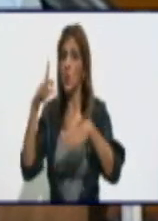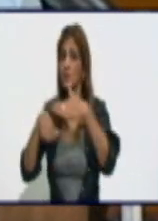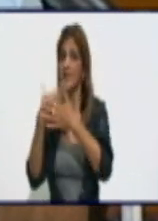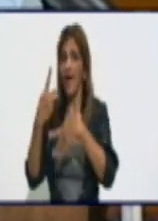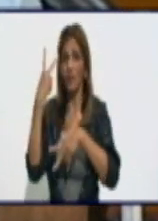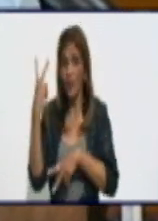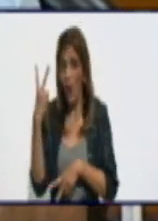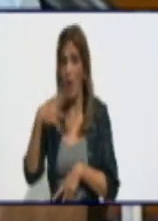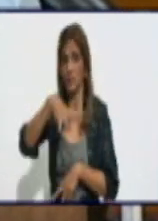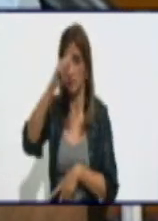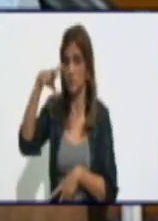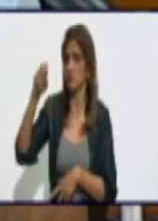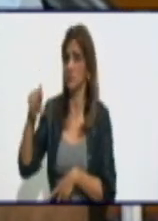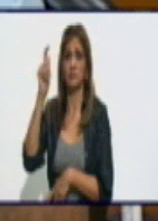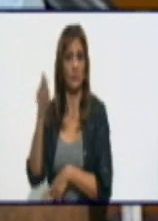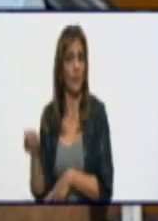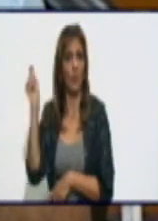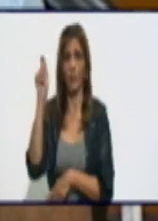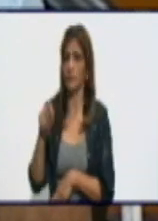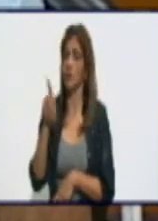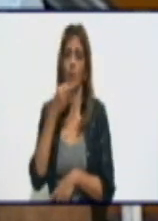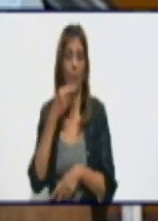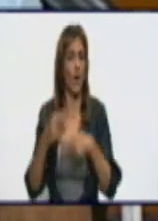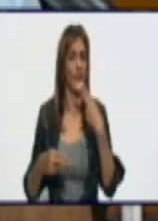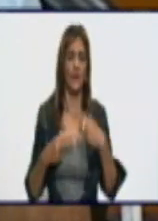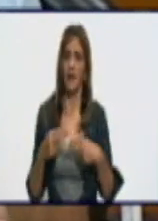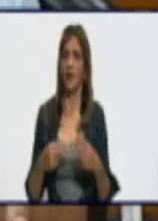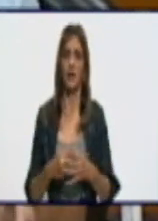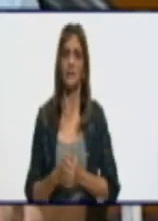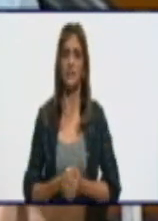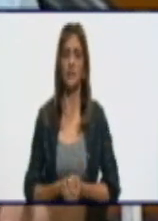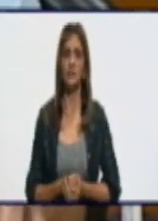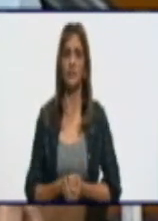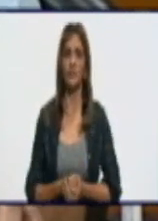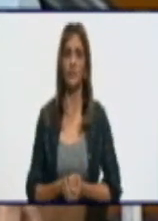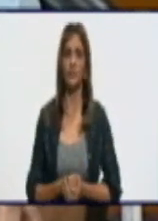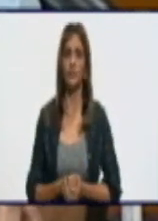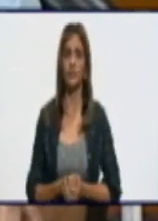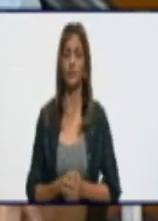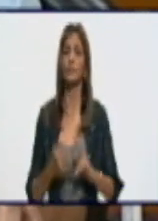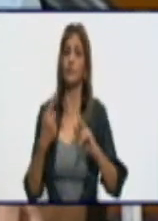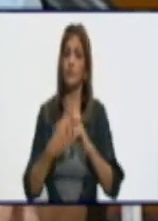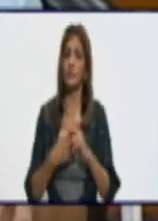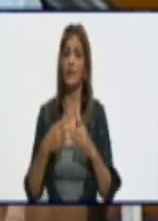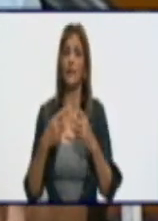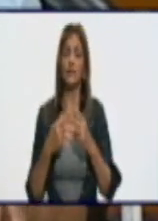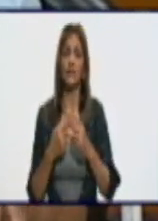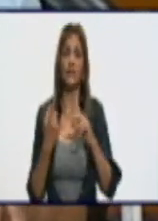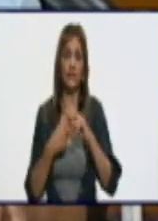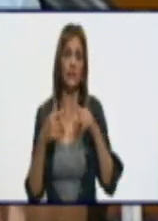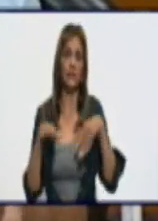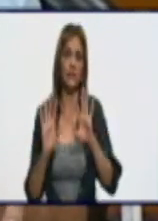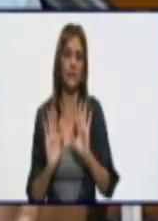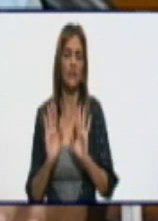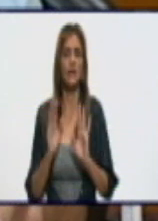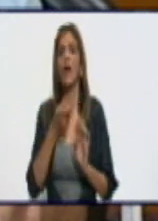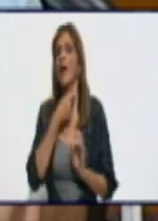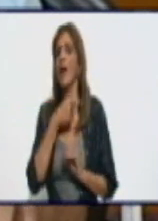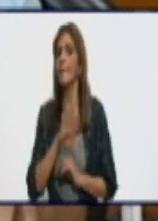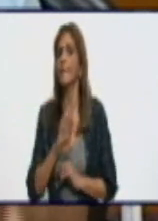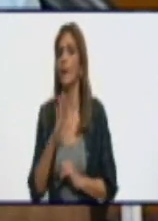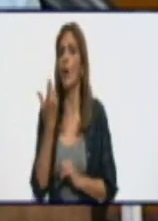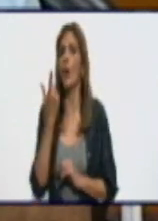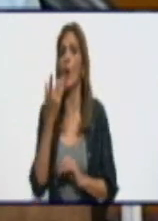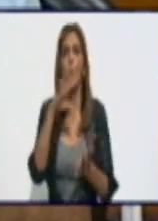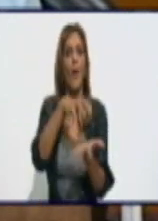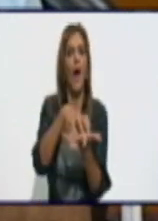las cero cuatro horas y las cero ocho horas del día y el que coincidiría con el bloque que se afectaría entre